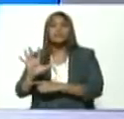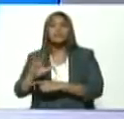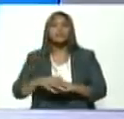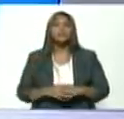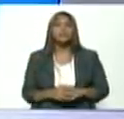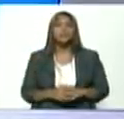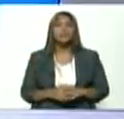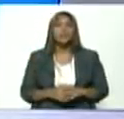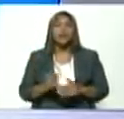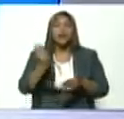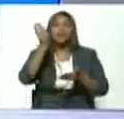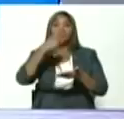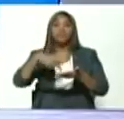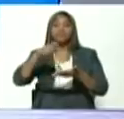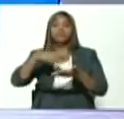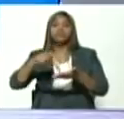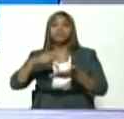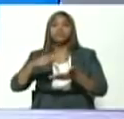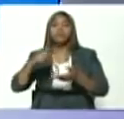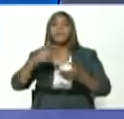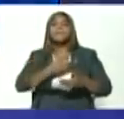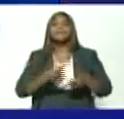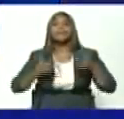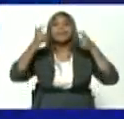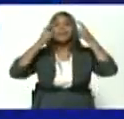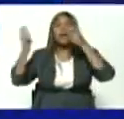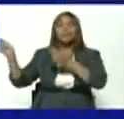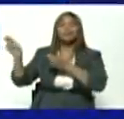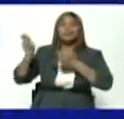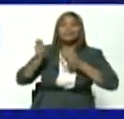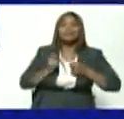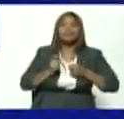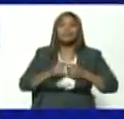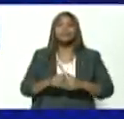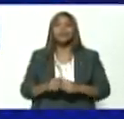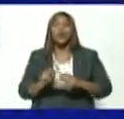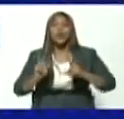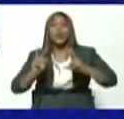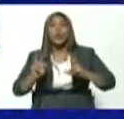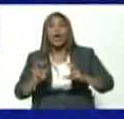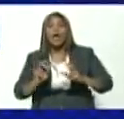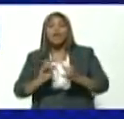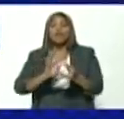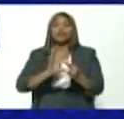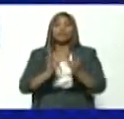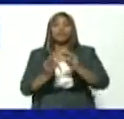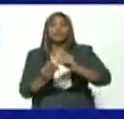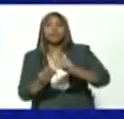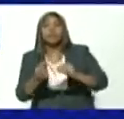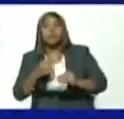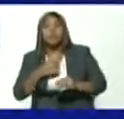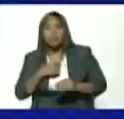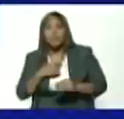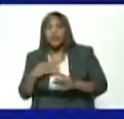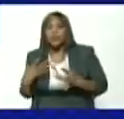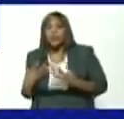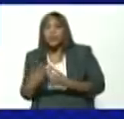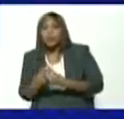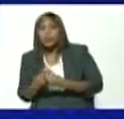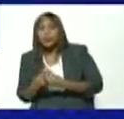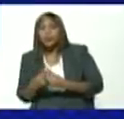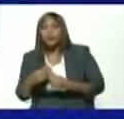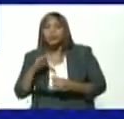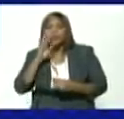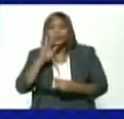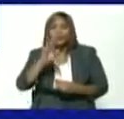escrito por nuestro comandante Chávez y actualizado y adaptado por mí y por nosotros para el